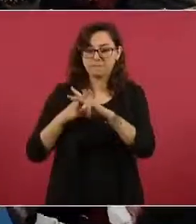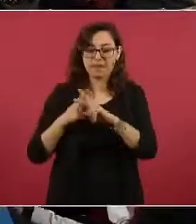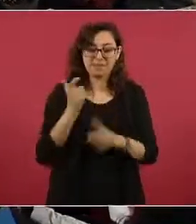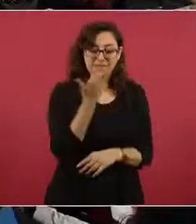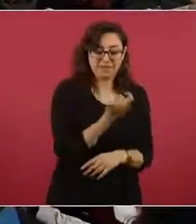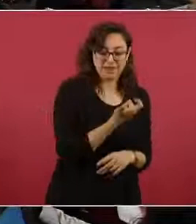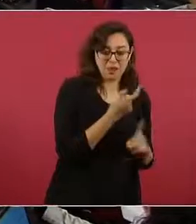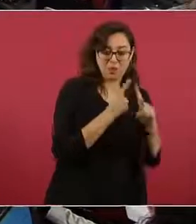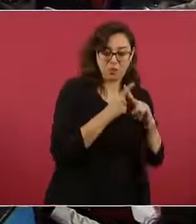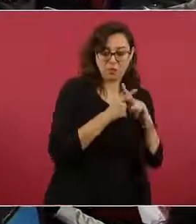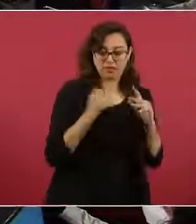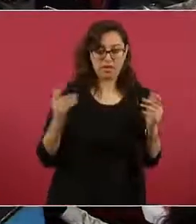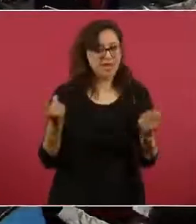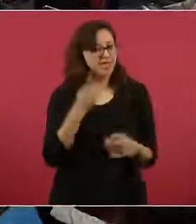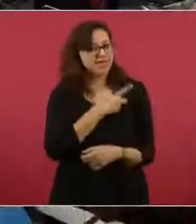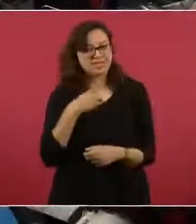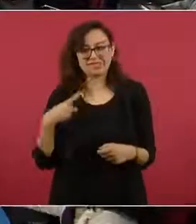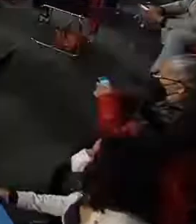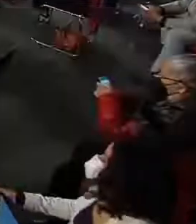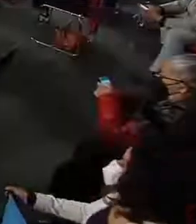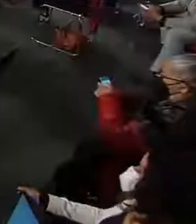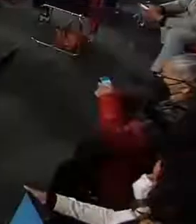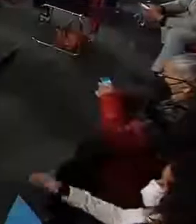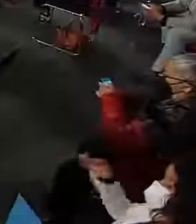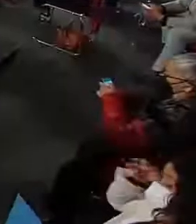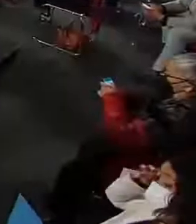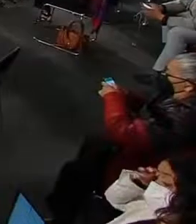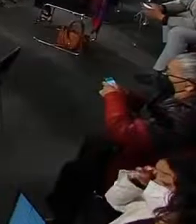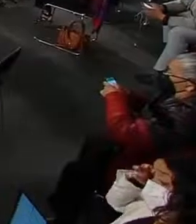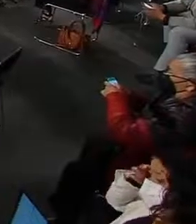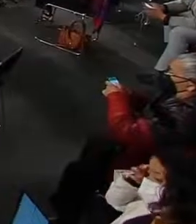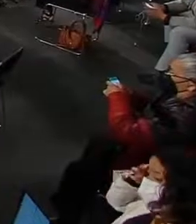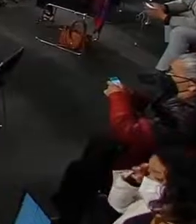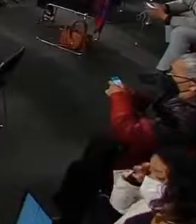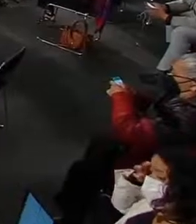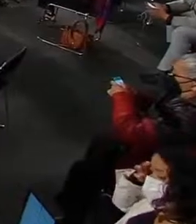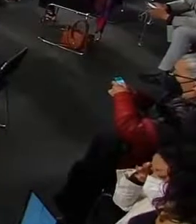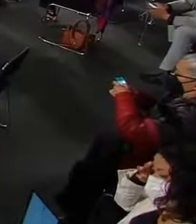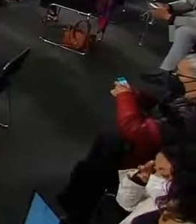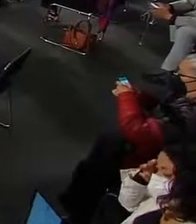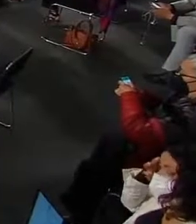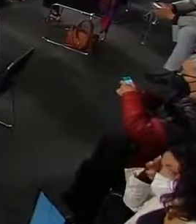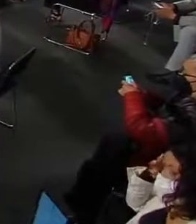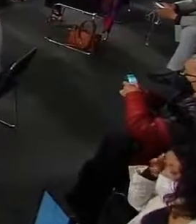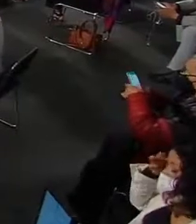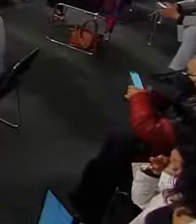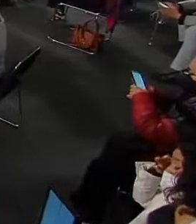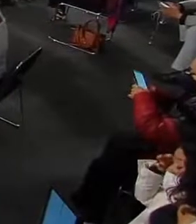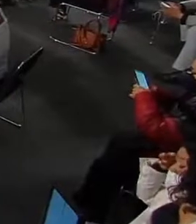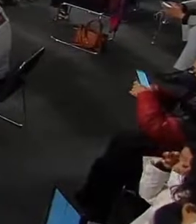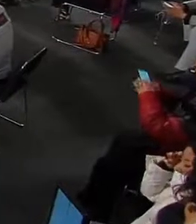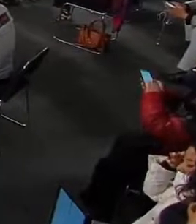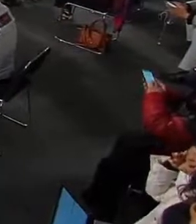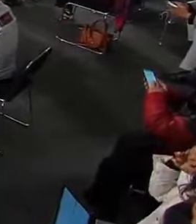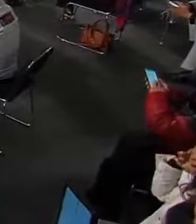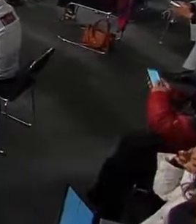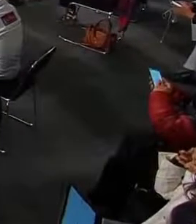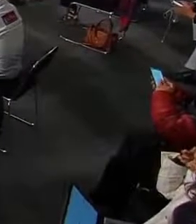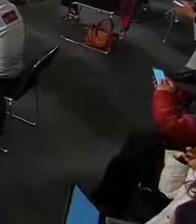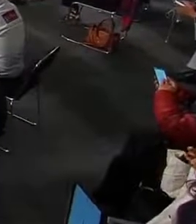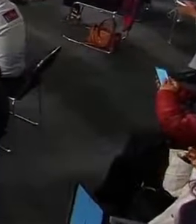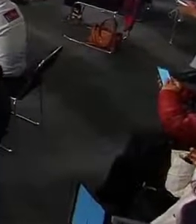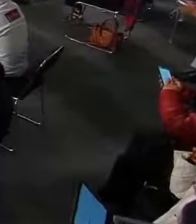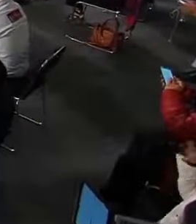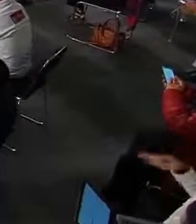Y como usted señalaba, que la directora de Capufe le informó que no coincidían los ingresos o había un comparativo con años